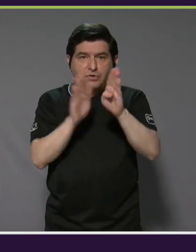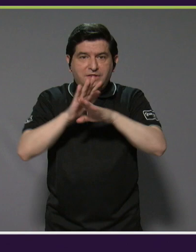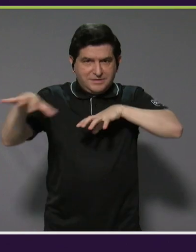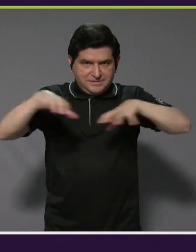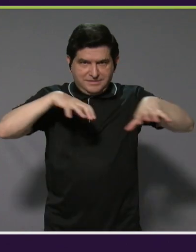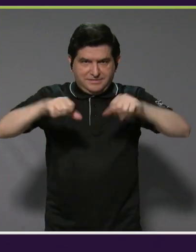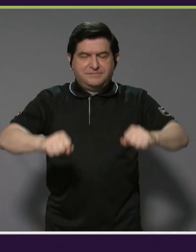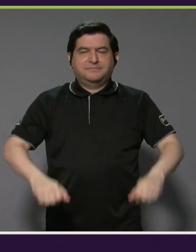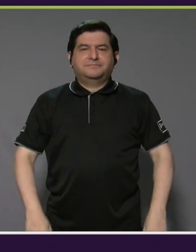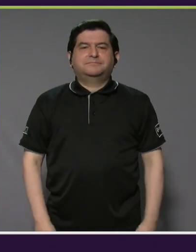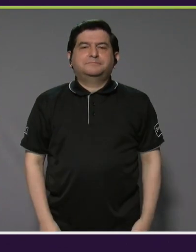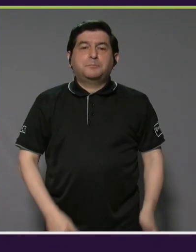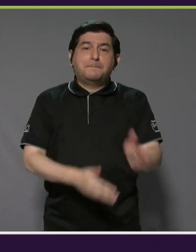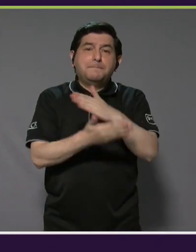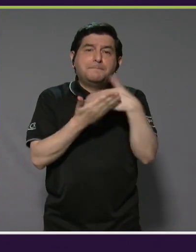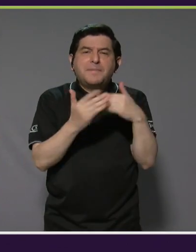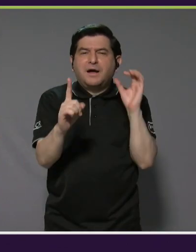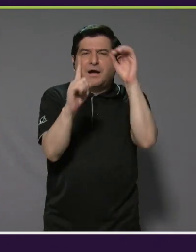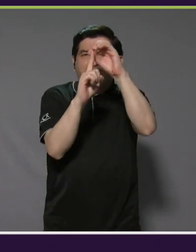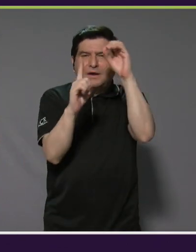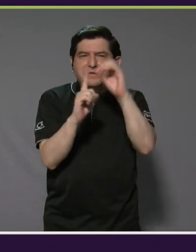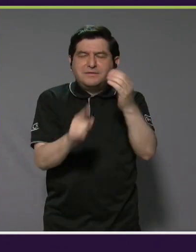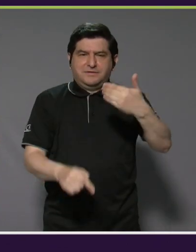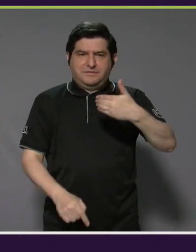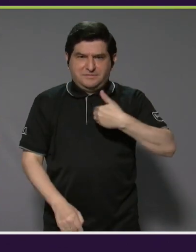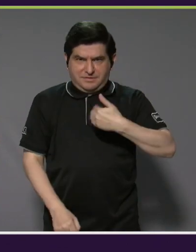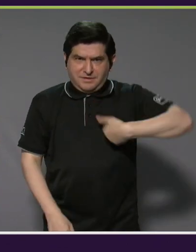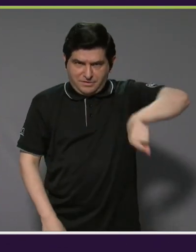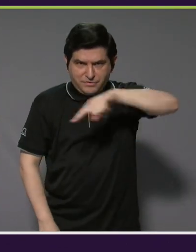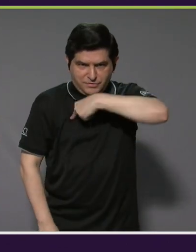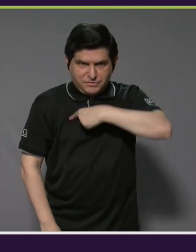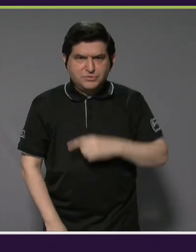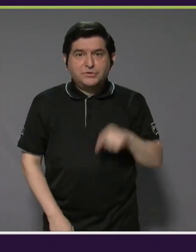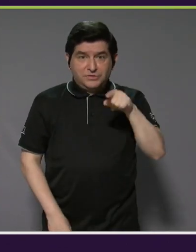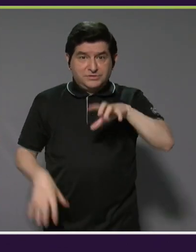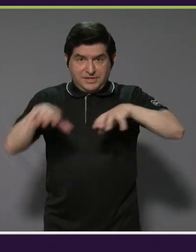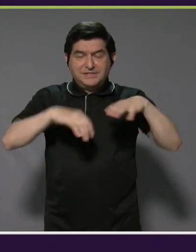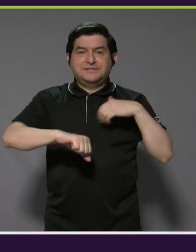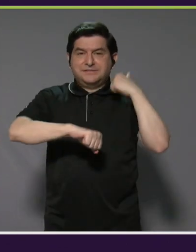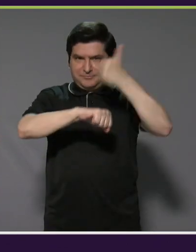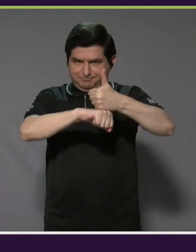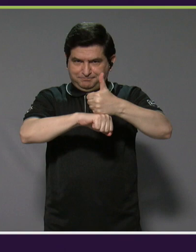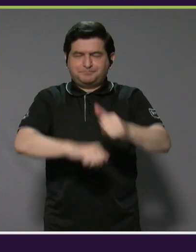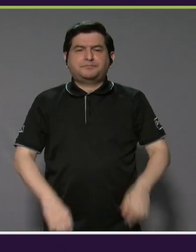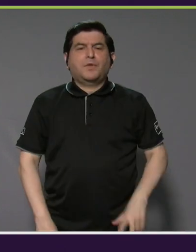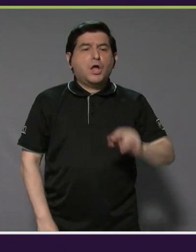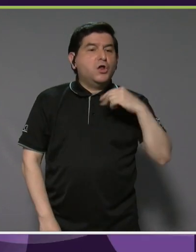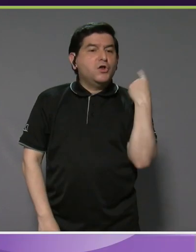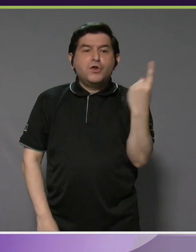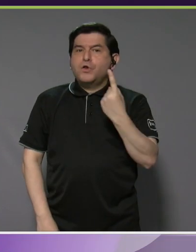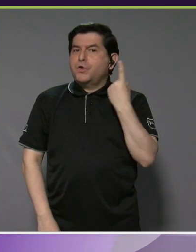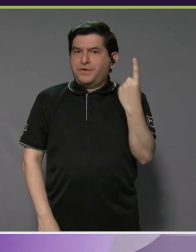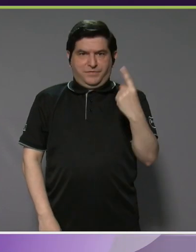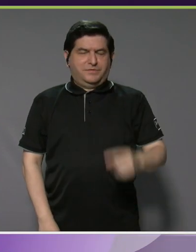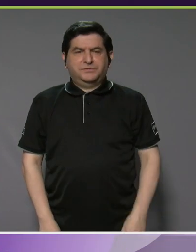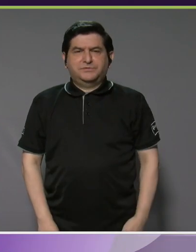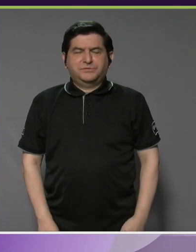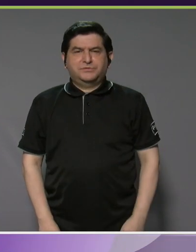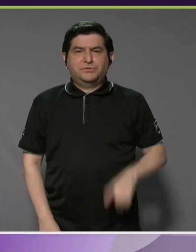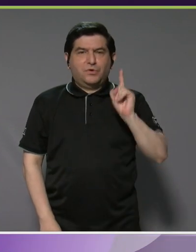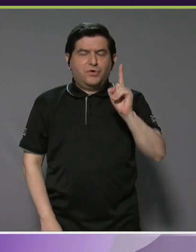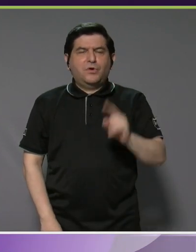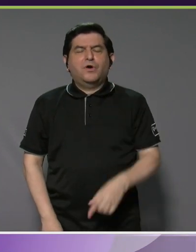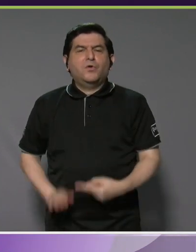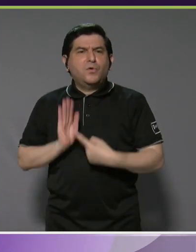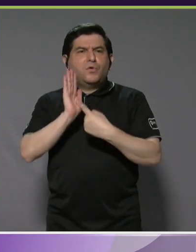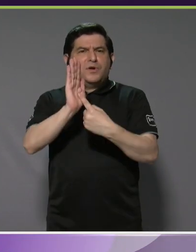los eventos. Parte de los objetivos que nosotros tenemos al crear este evento no solo es darle una plataforma